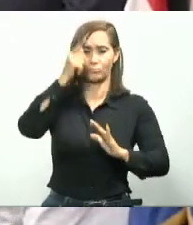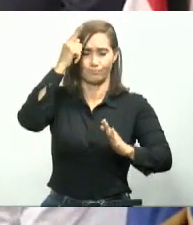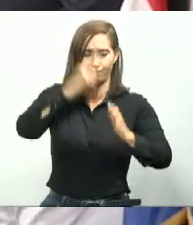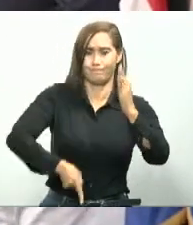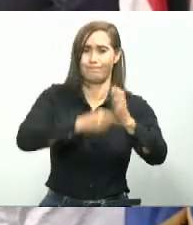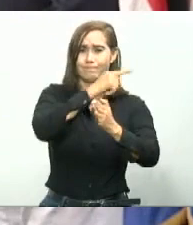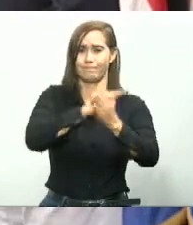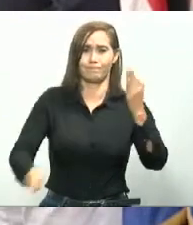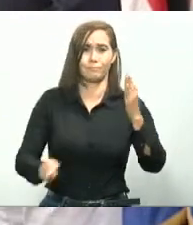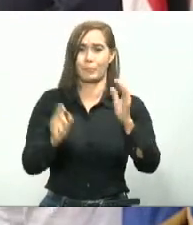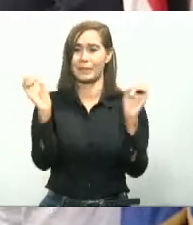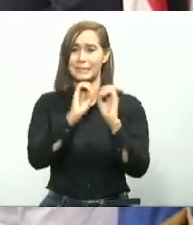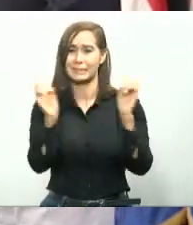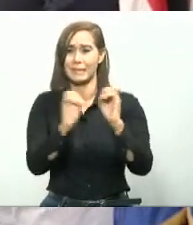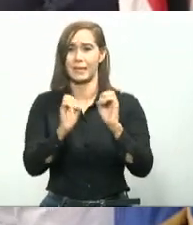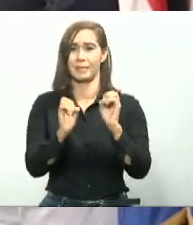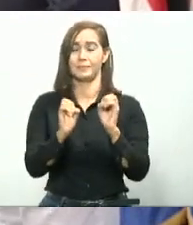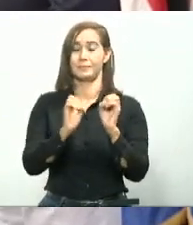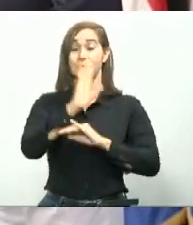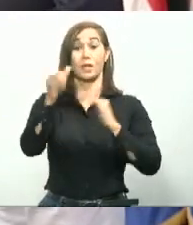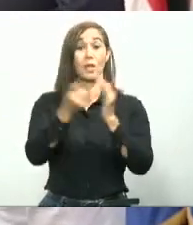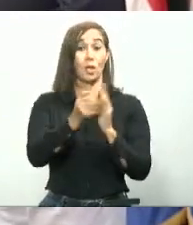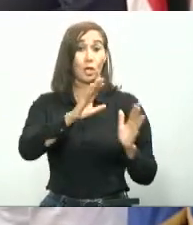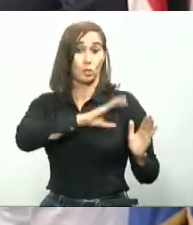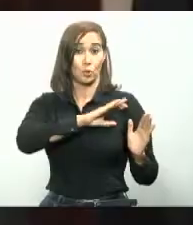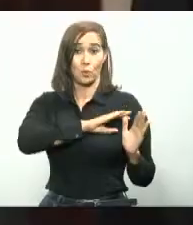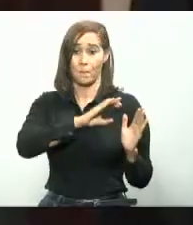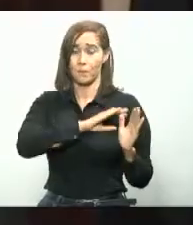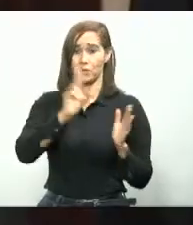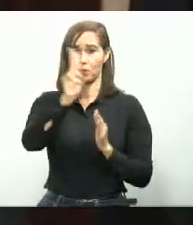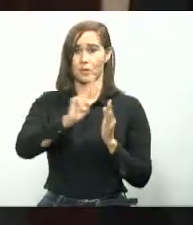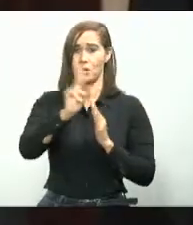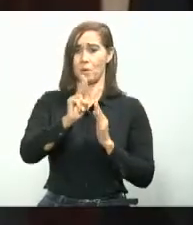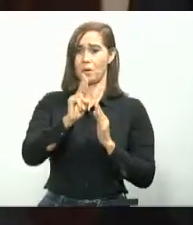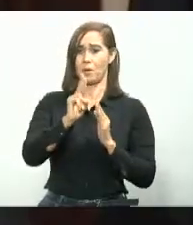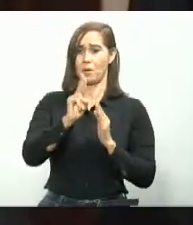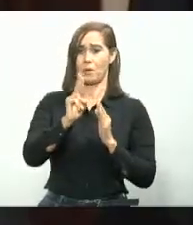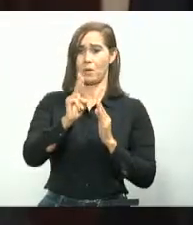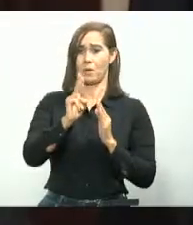que nadie esté por encima de la ley ni de que tampoco se pueda usarla a su antojo.